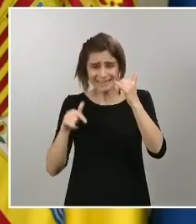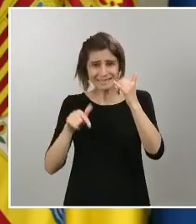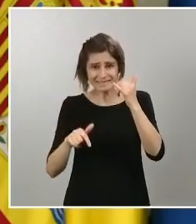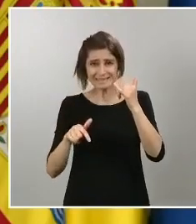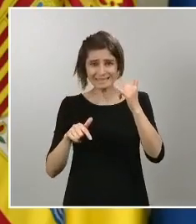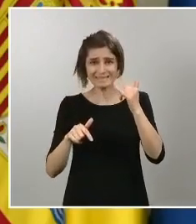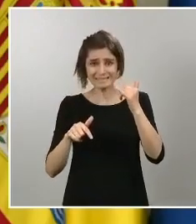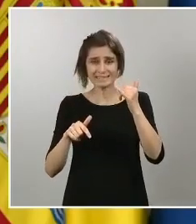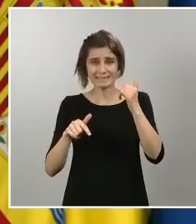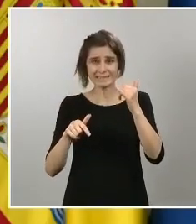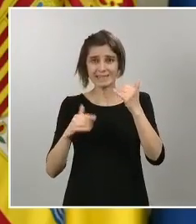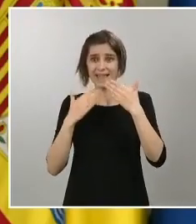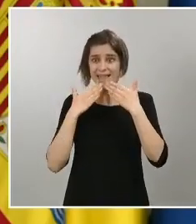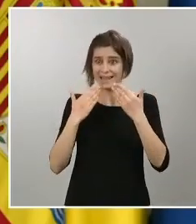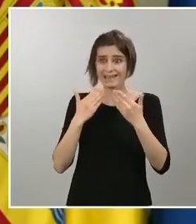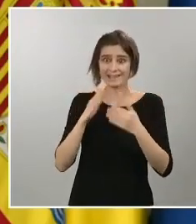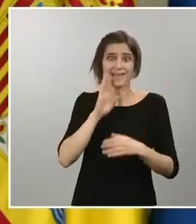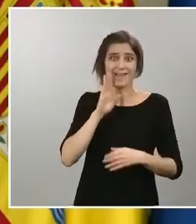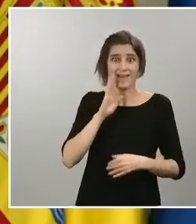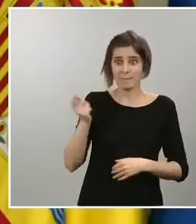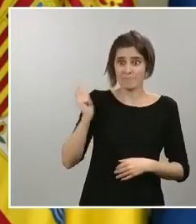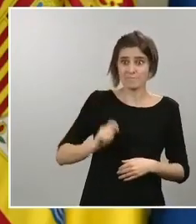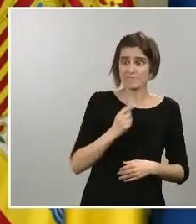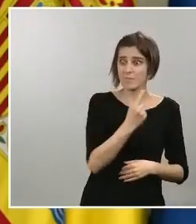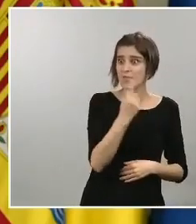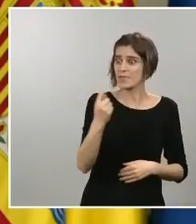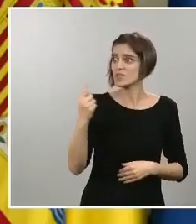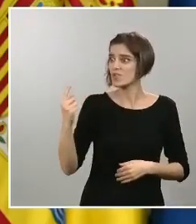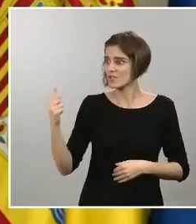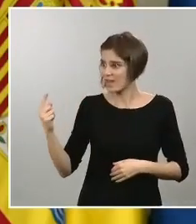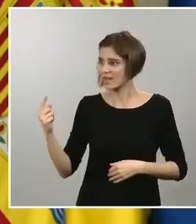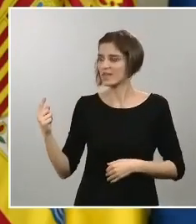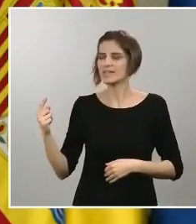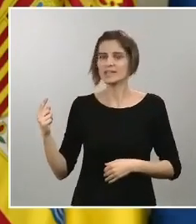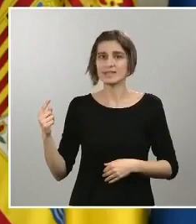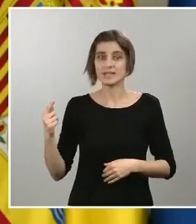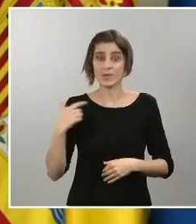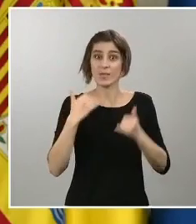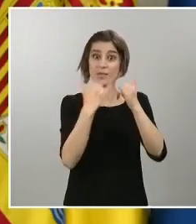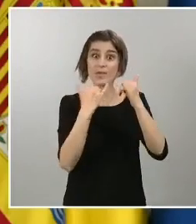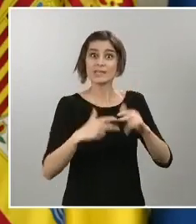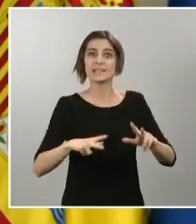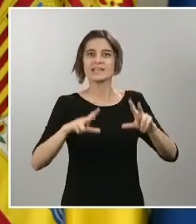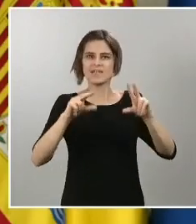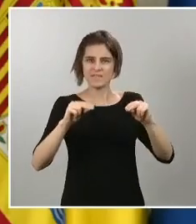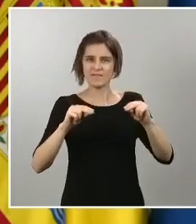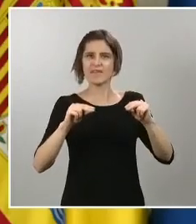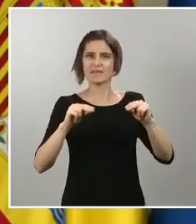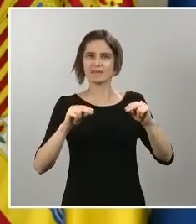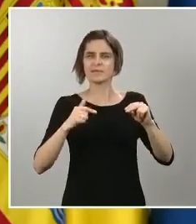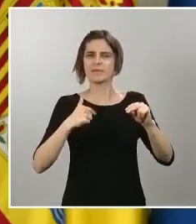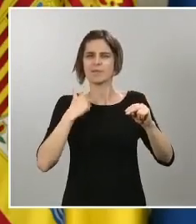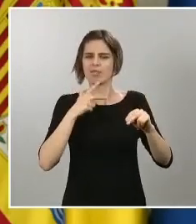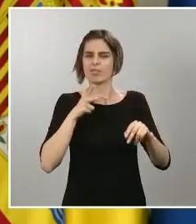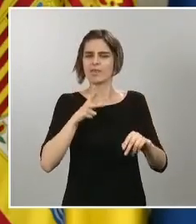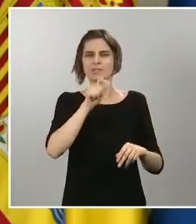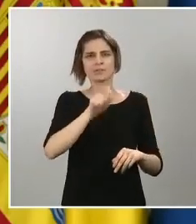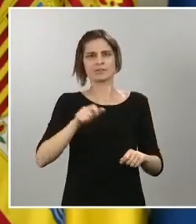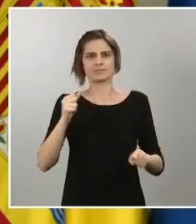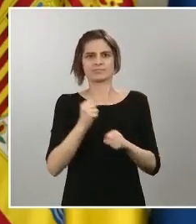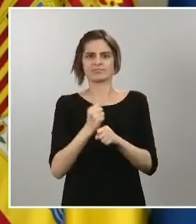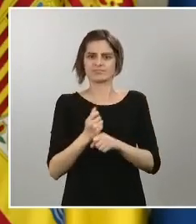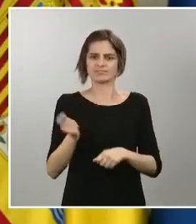a salir apoyando y con más derechos a los trabajadores con un tejido productivo más fuerte y sin duda